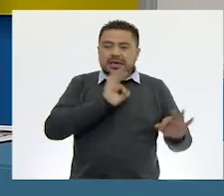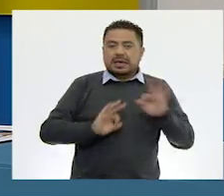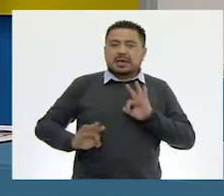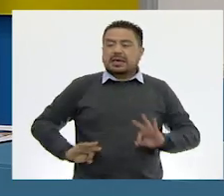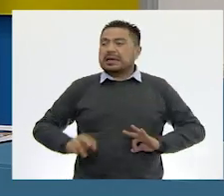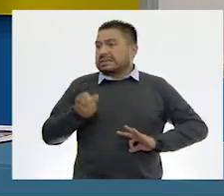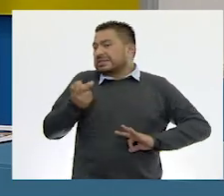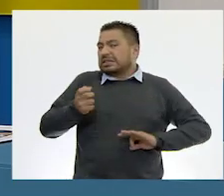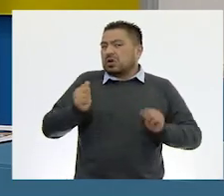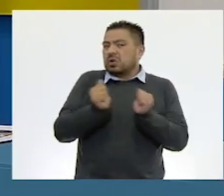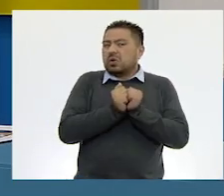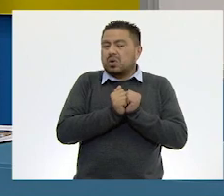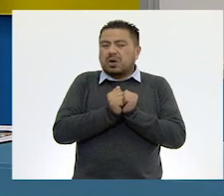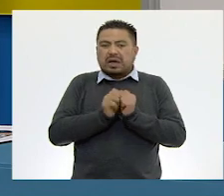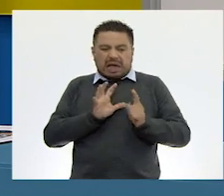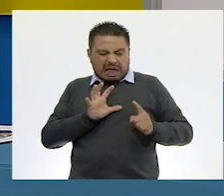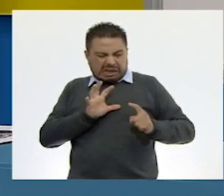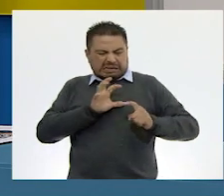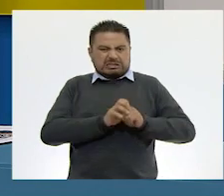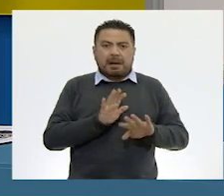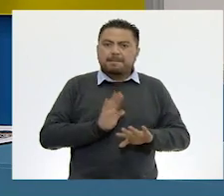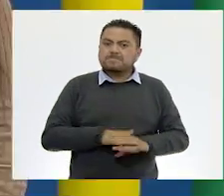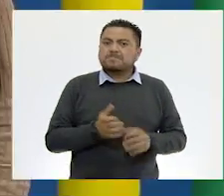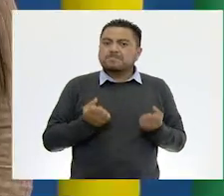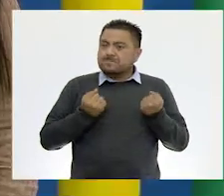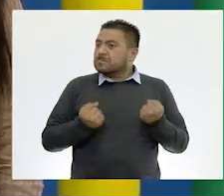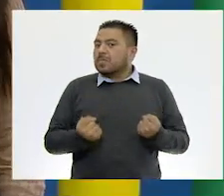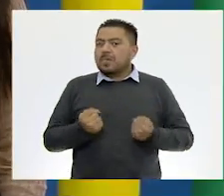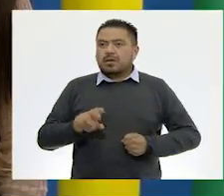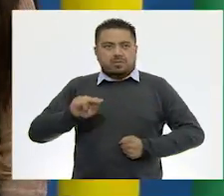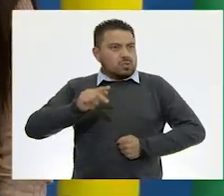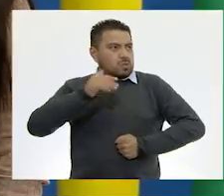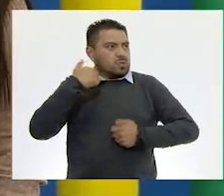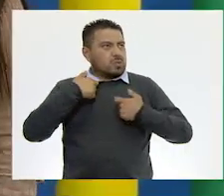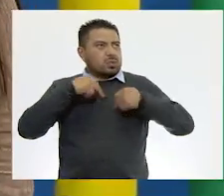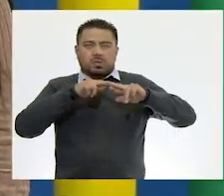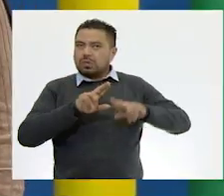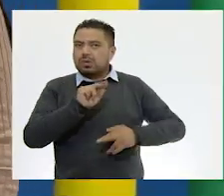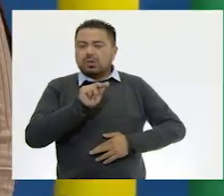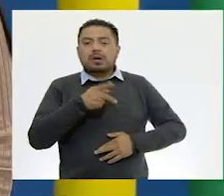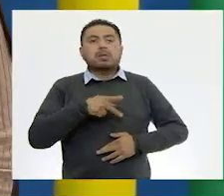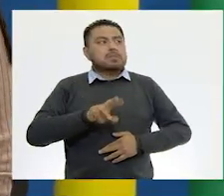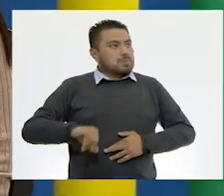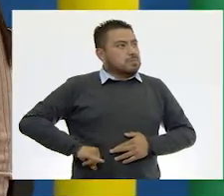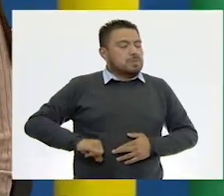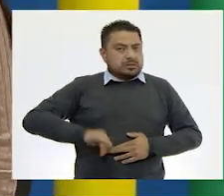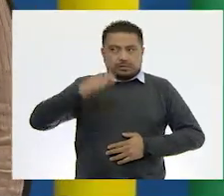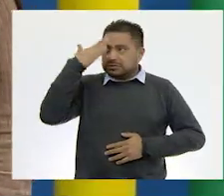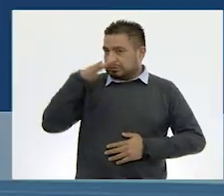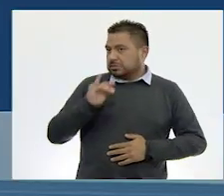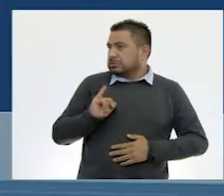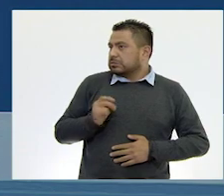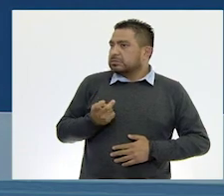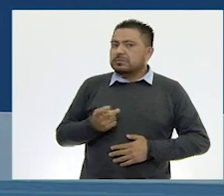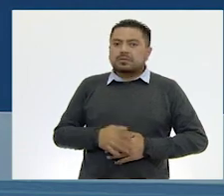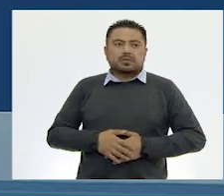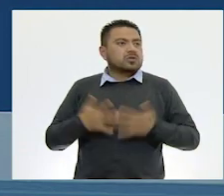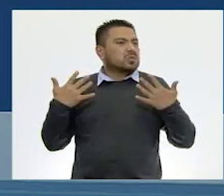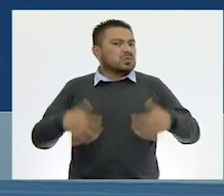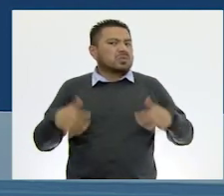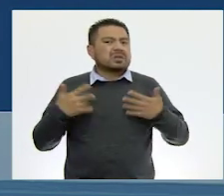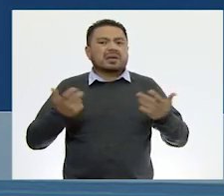felino con la mordida más poderosa? No, maestra. Pero es interesante saberlo. ¡Uy, sí!